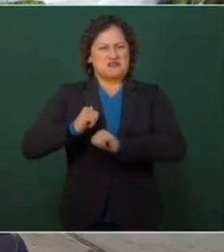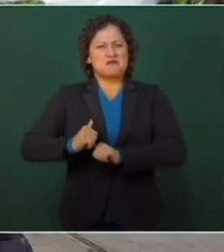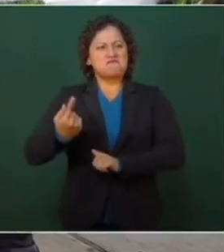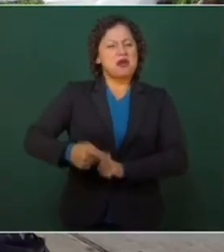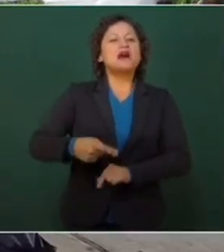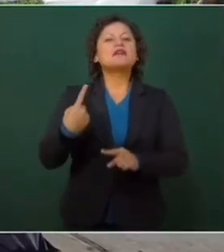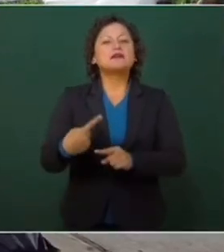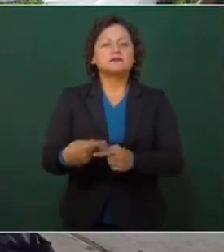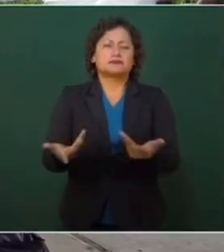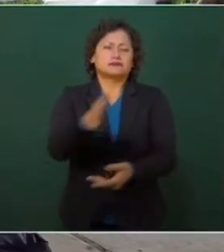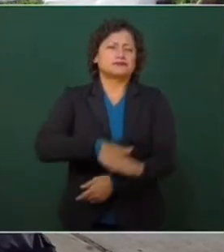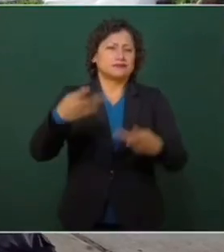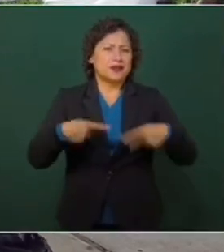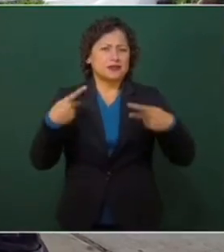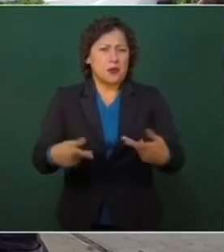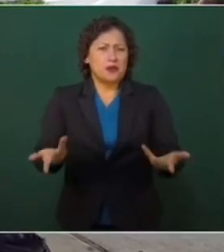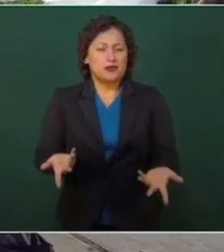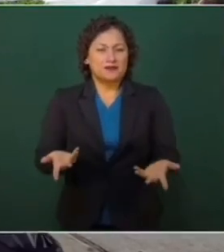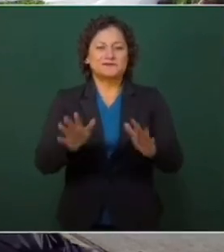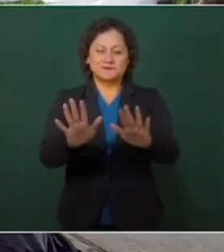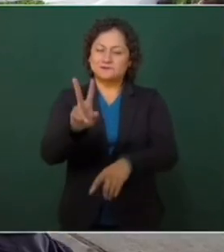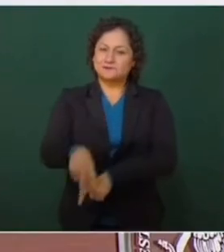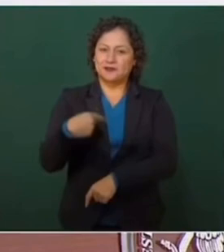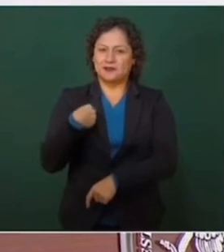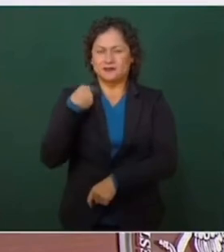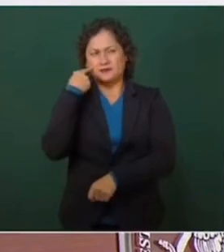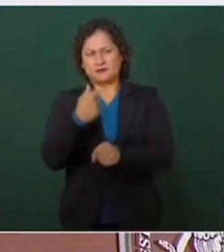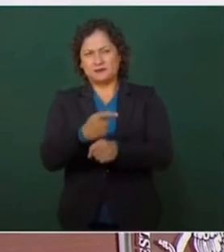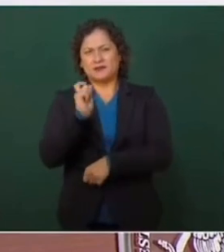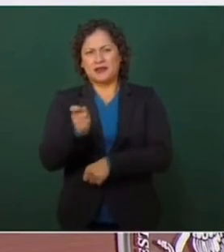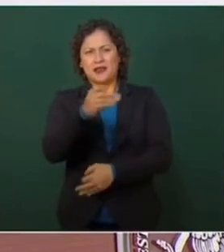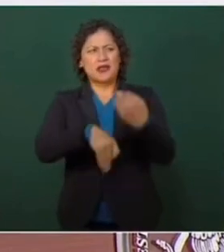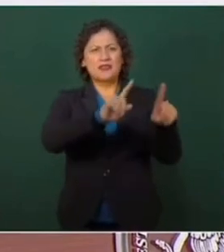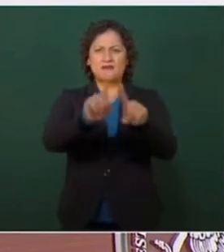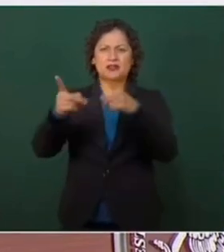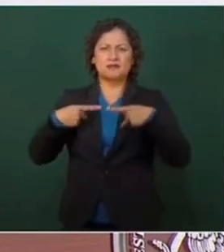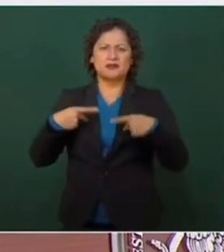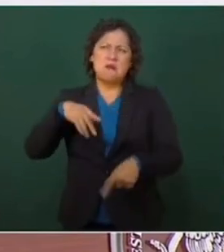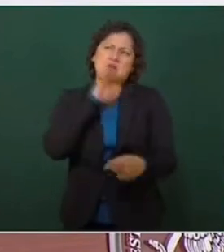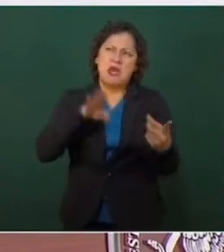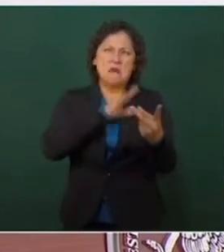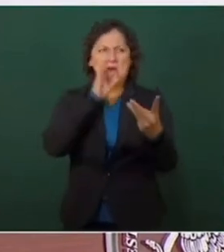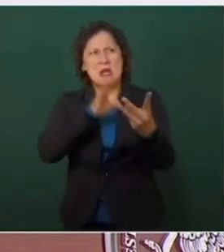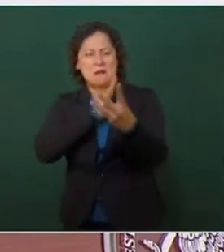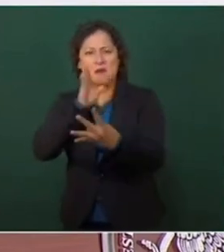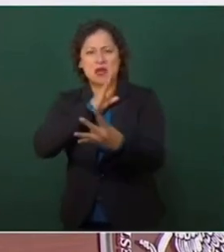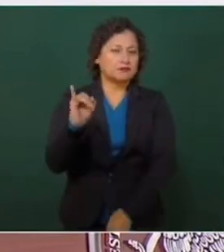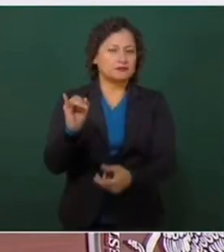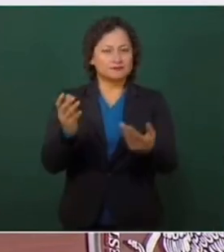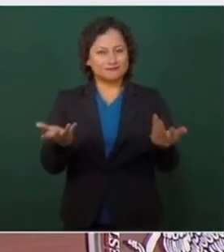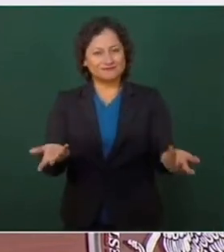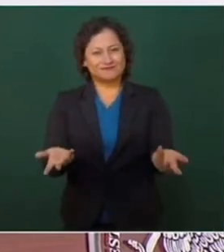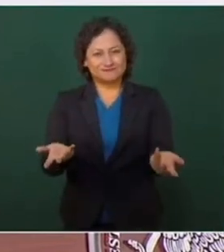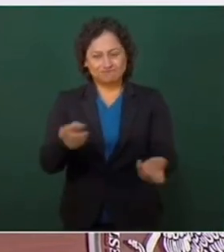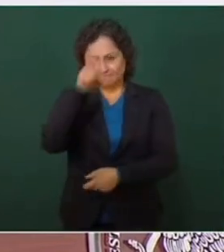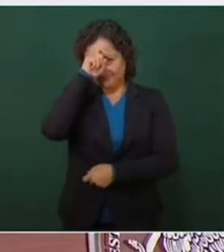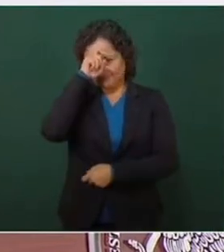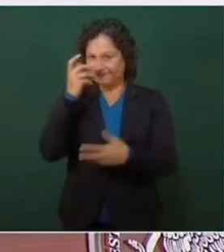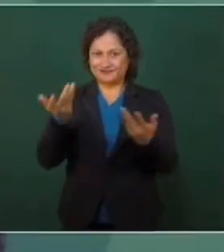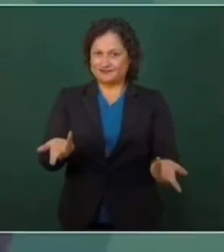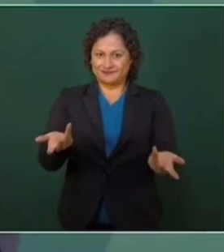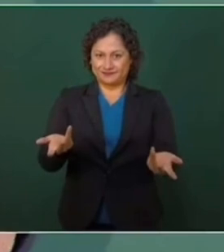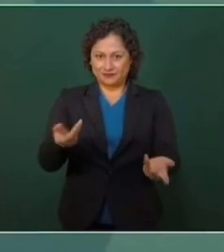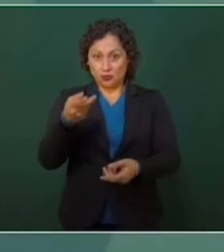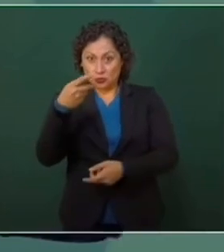Lo me llama la atención es que dicen que está todo mal, pero que no quieren. La consulta, ¿para qué se hace? No,